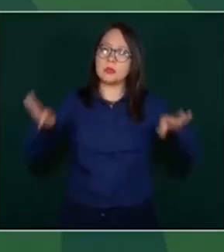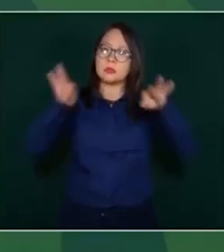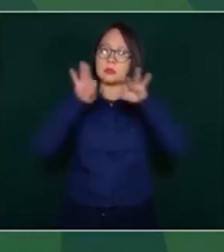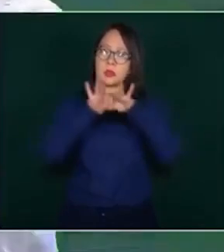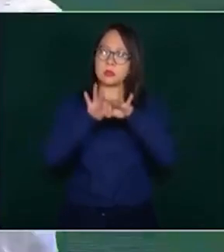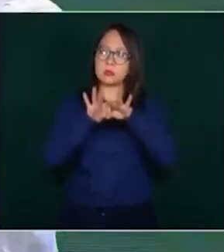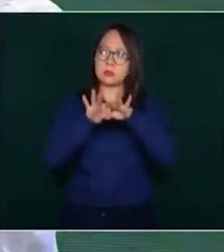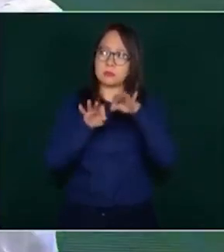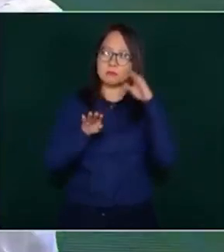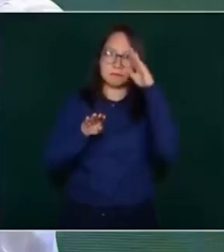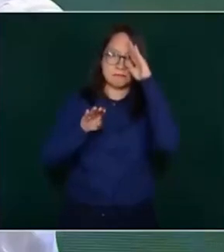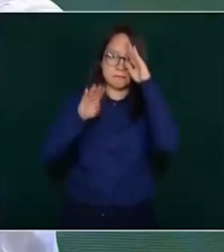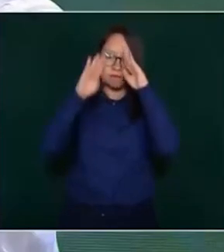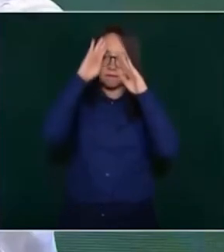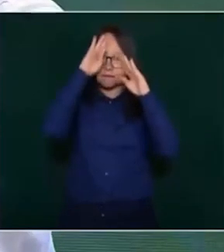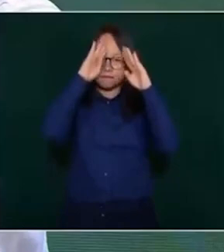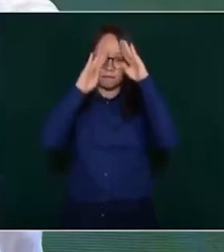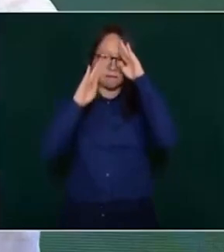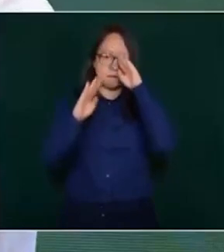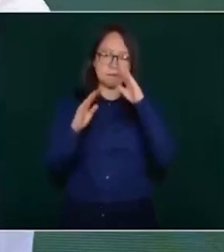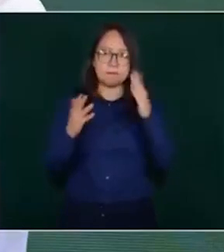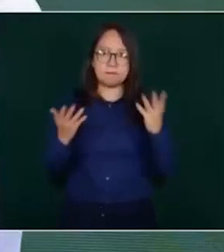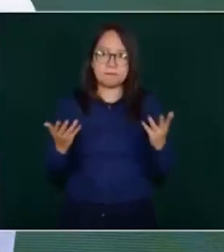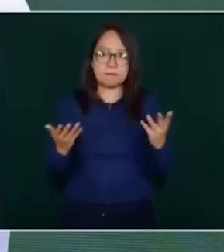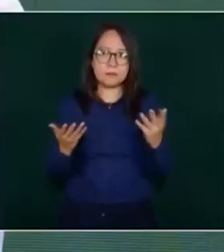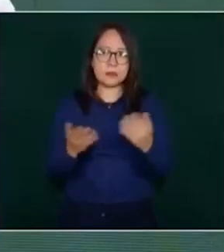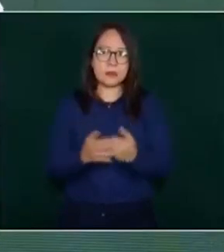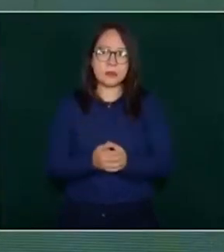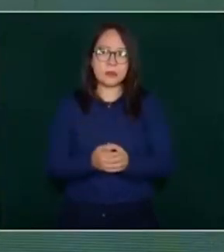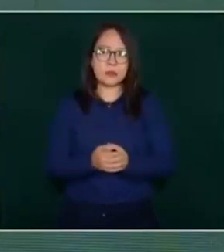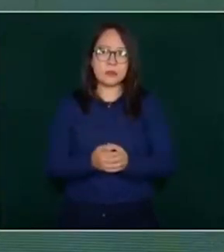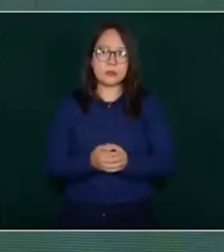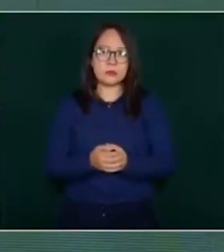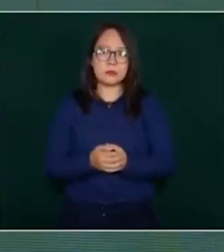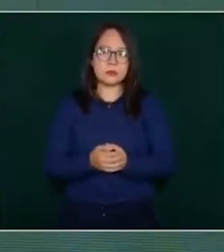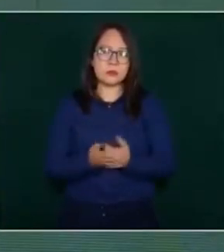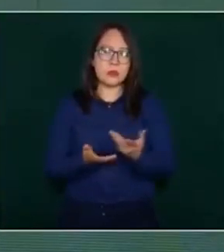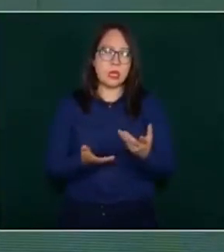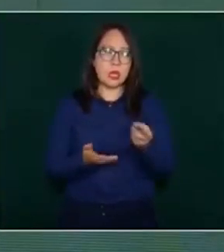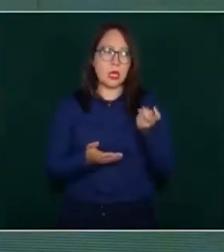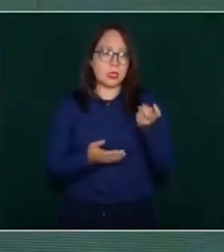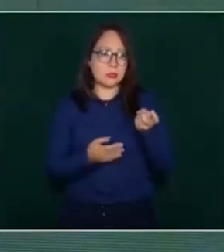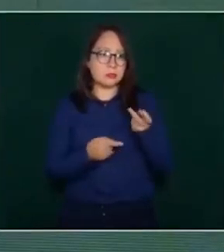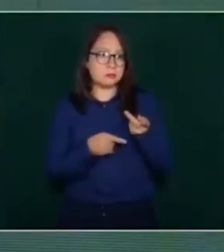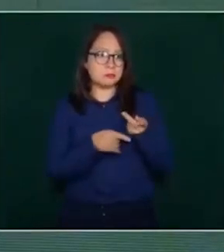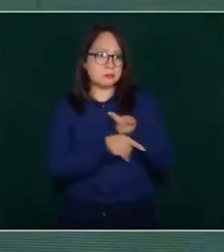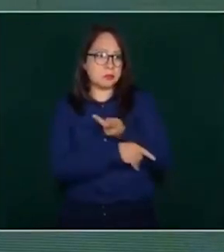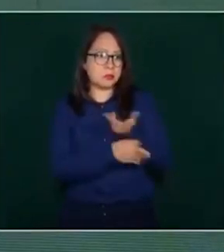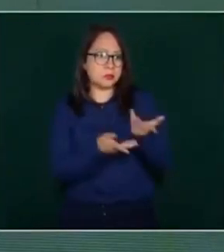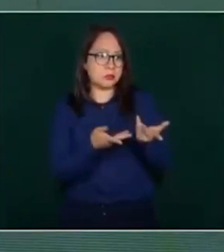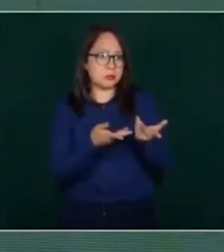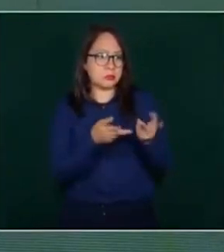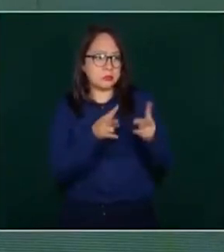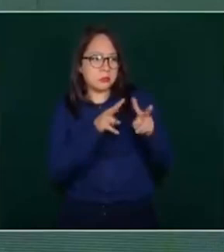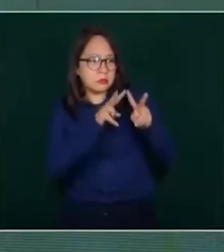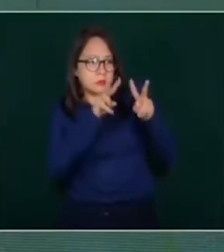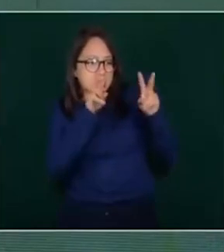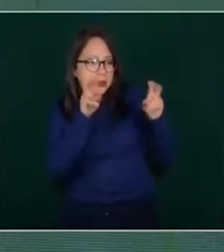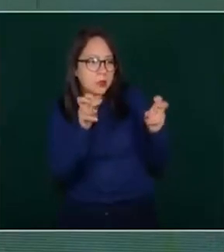atraer el caso. En este asunto